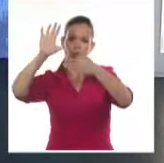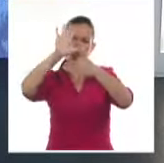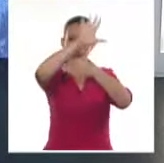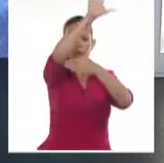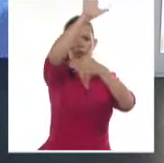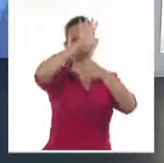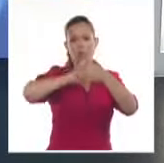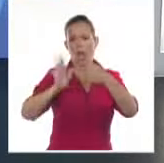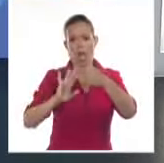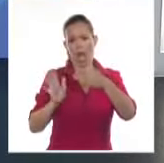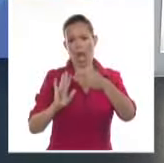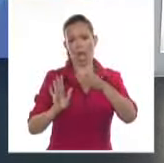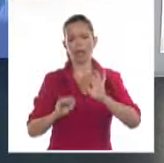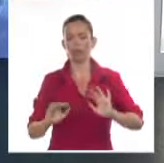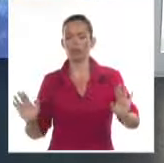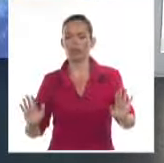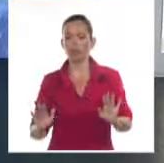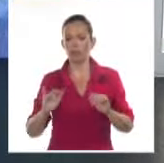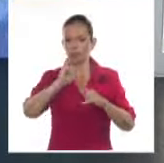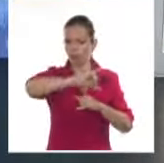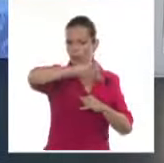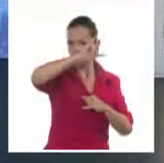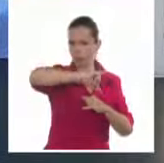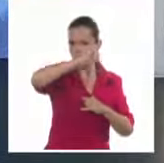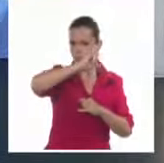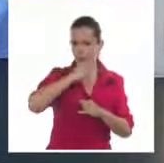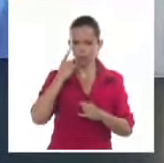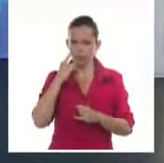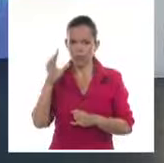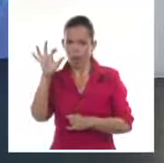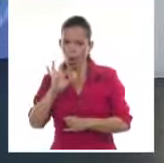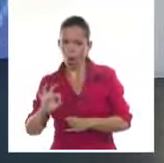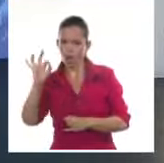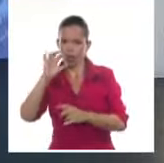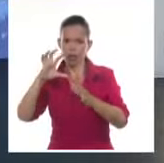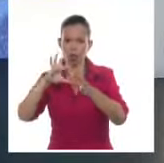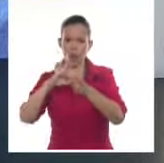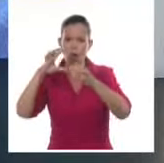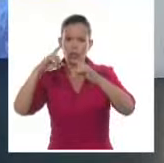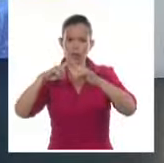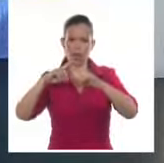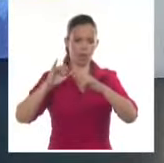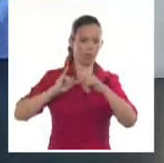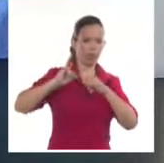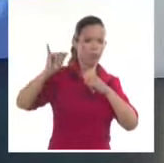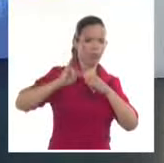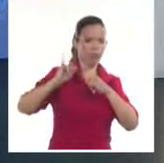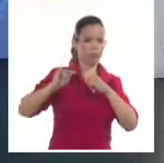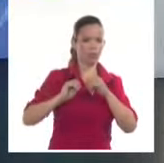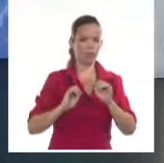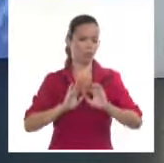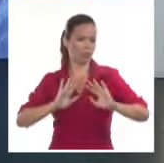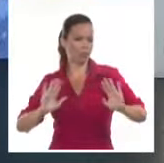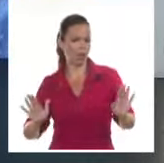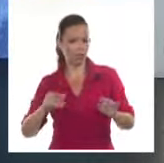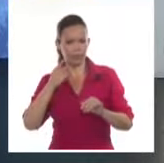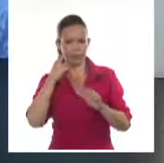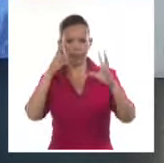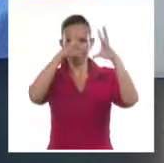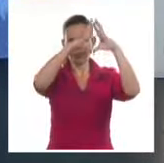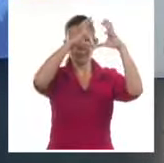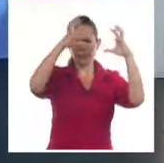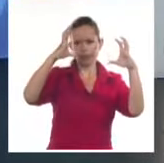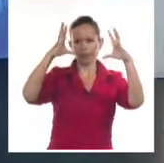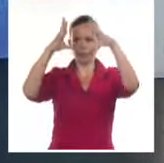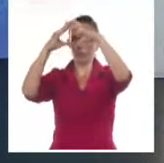que aún arriban al extremo más oriental de la provincia de Guantánamo. En el resto del país solamente nublados parciales, como podemos ver acá en zona de la costa norte